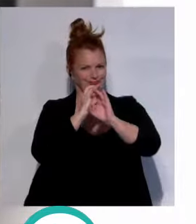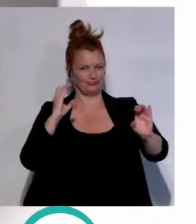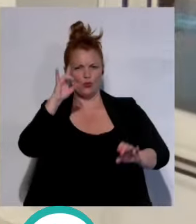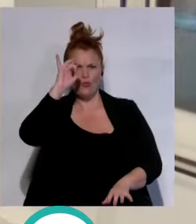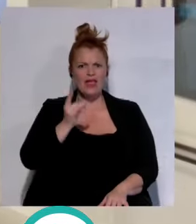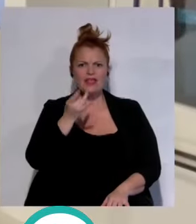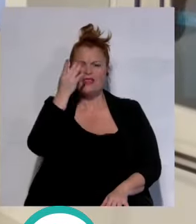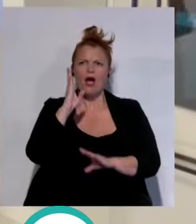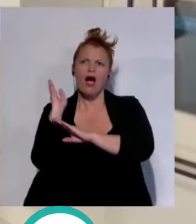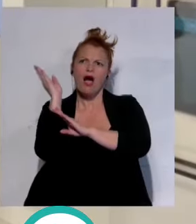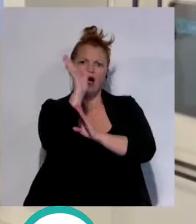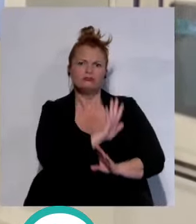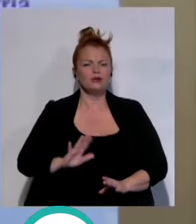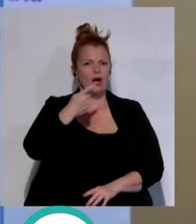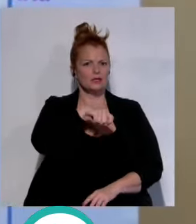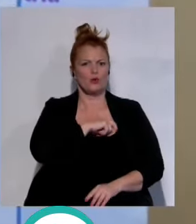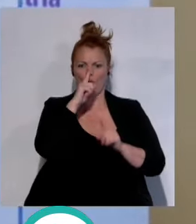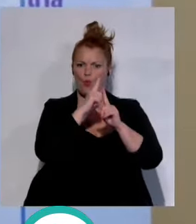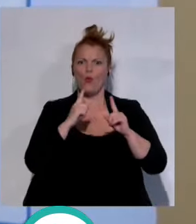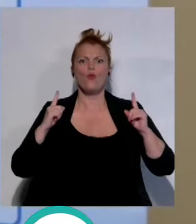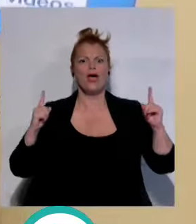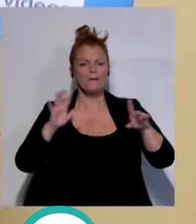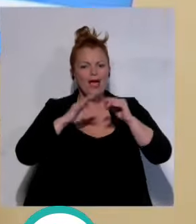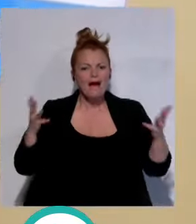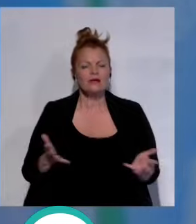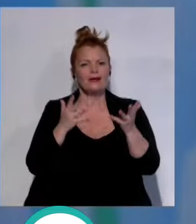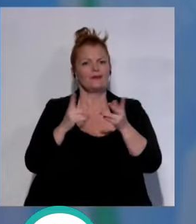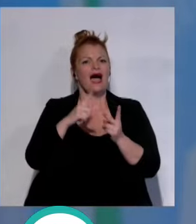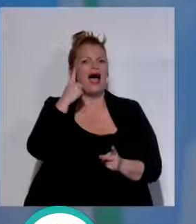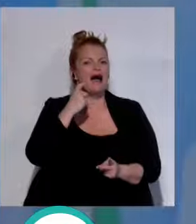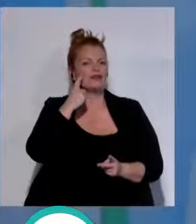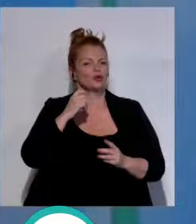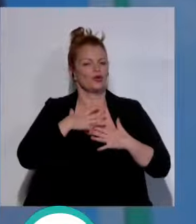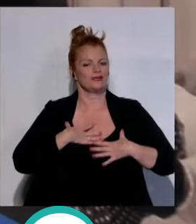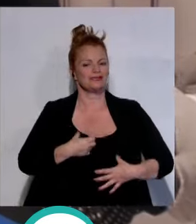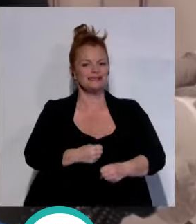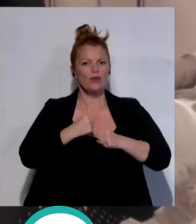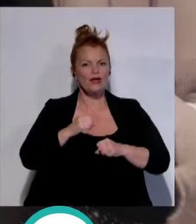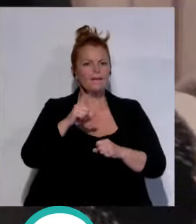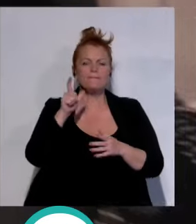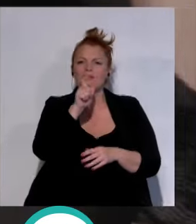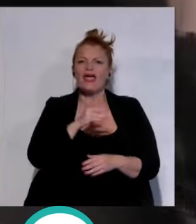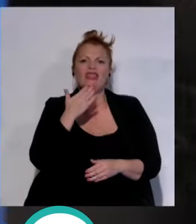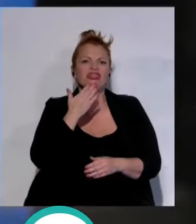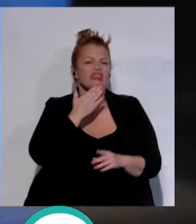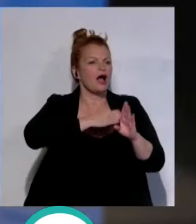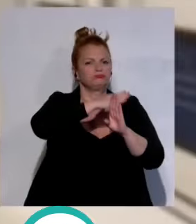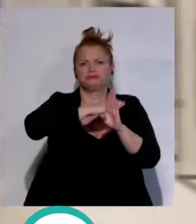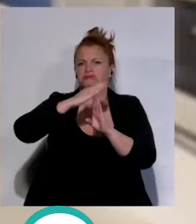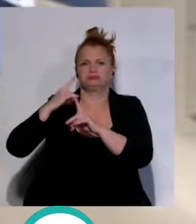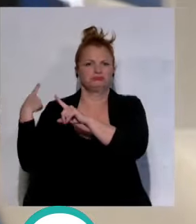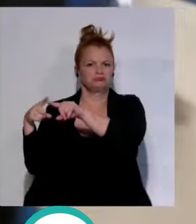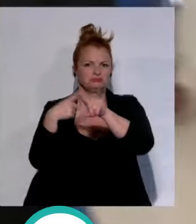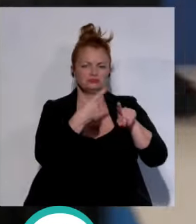que recorre toda España durante un año para fomentar hábitos de vida saludables entre personas de todas las edades así como